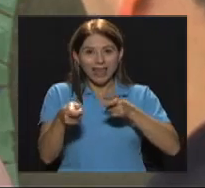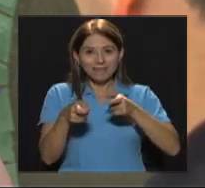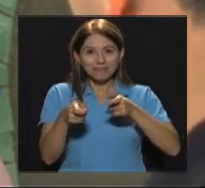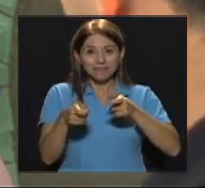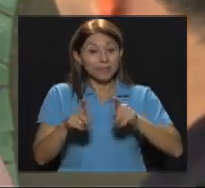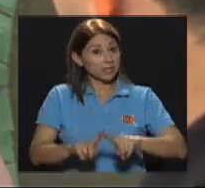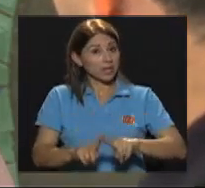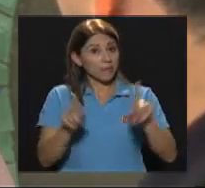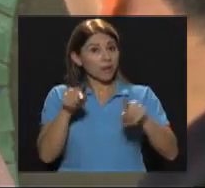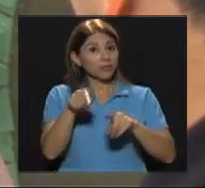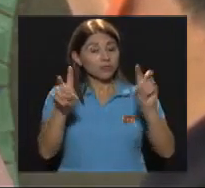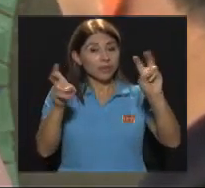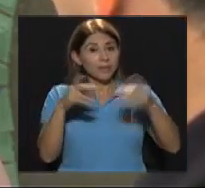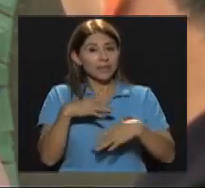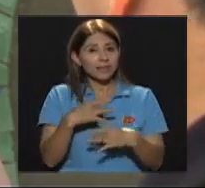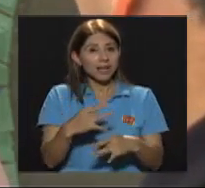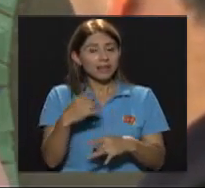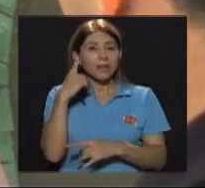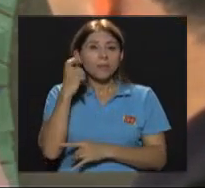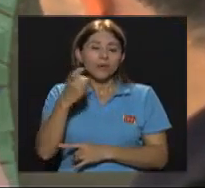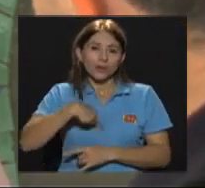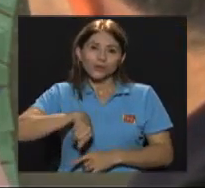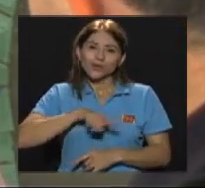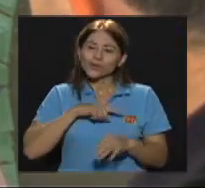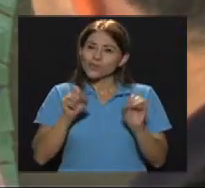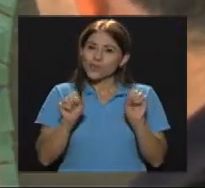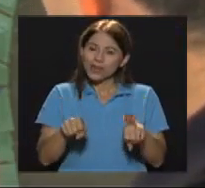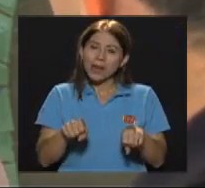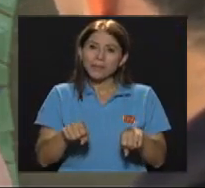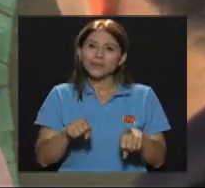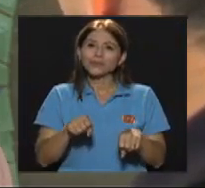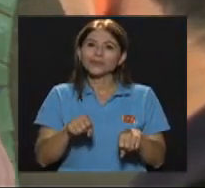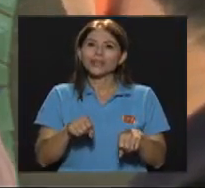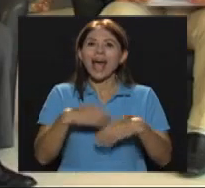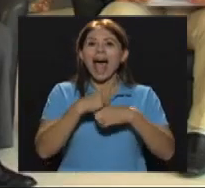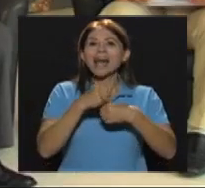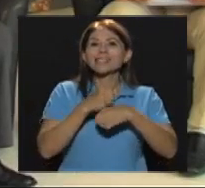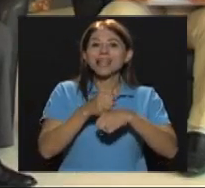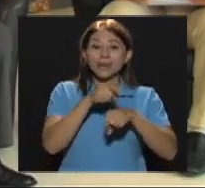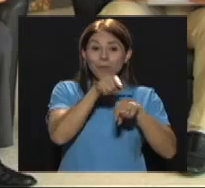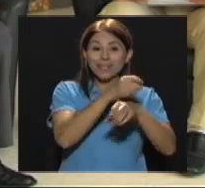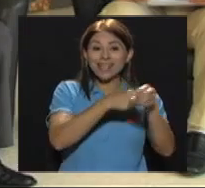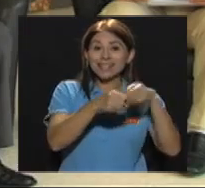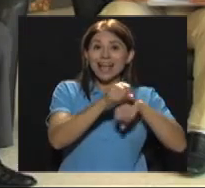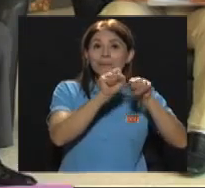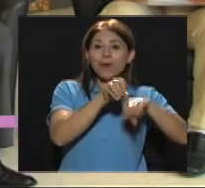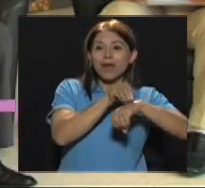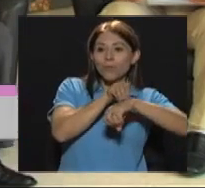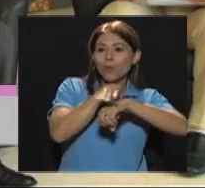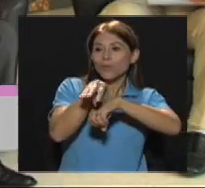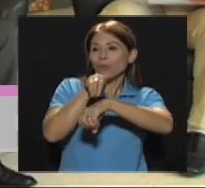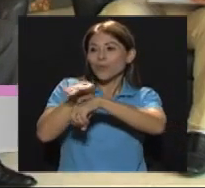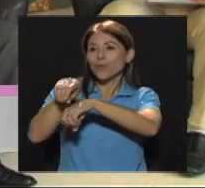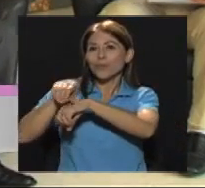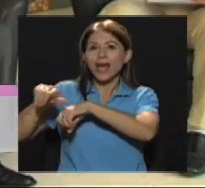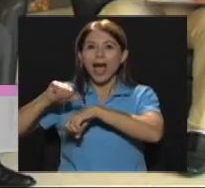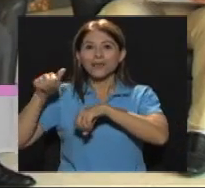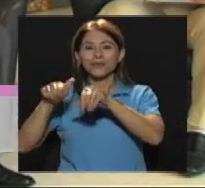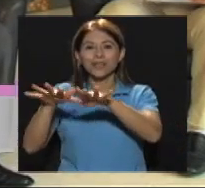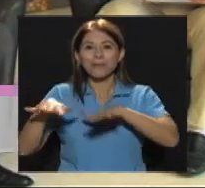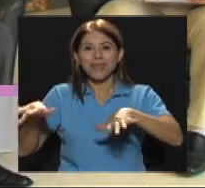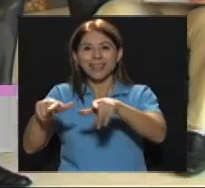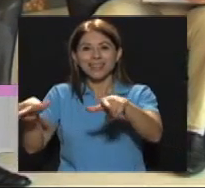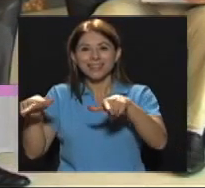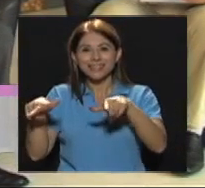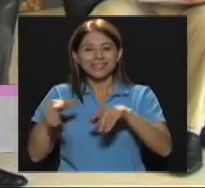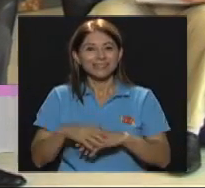Sin embargo, esto también es un tema interesante Porque podríamos ir haciendo un poquito de extrapolación De la sala a otros ambientes Bueno, eso lo